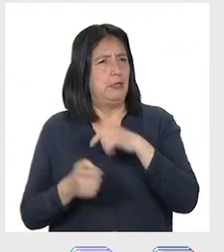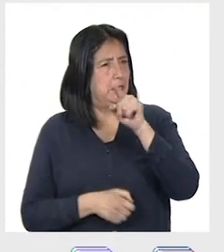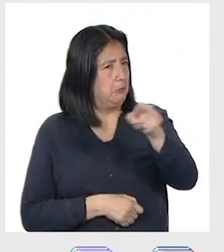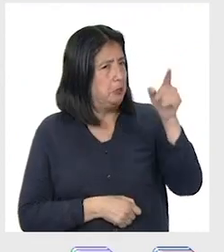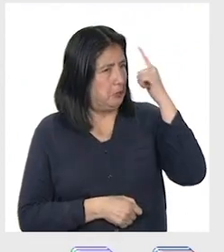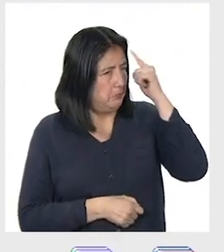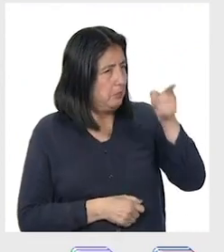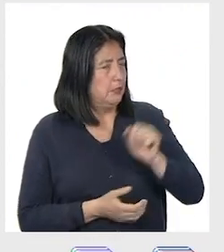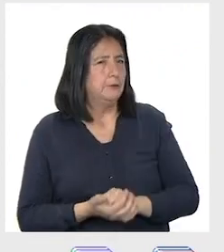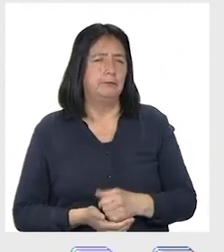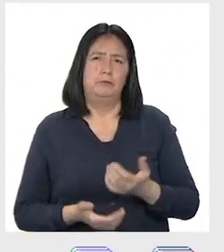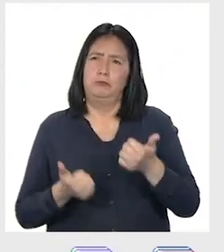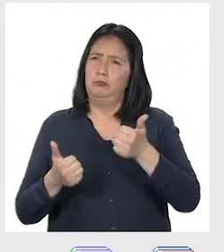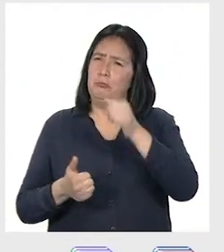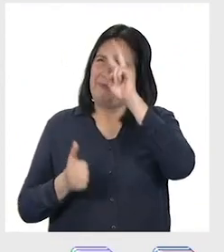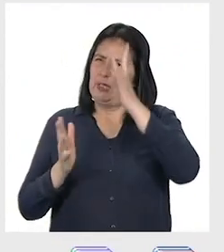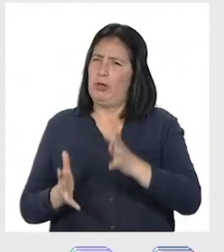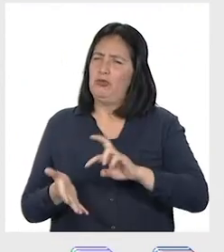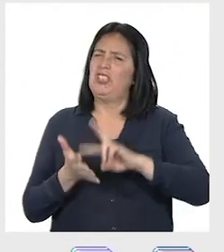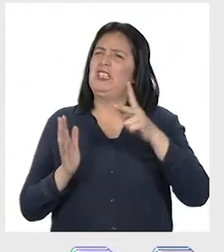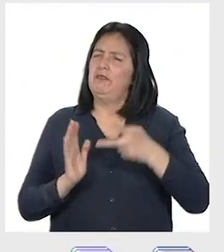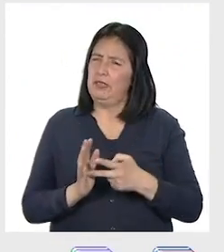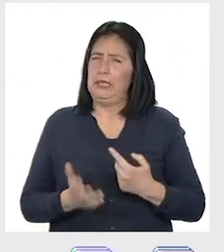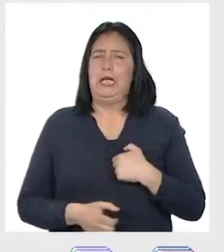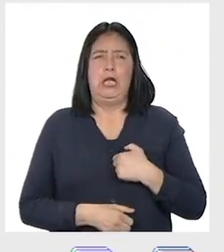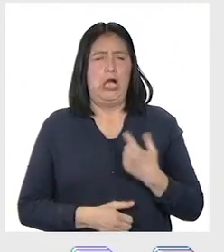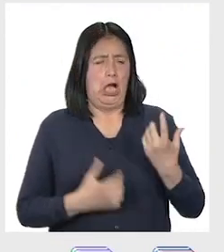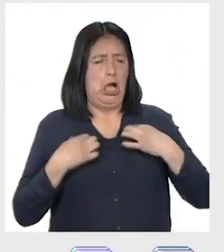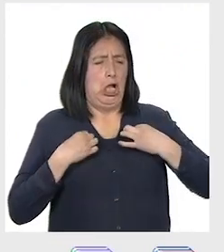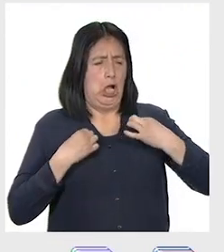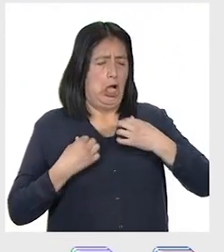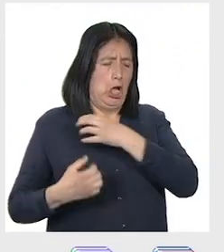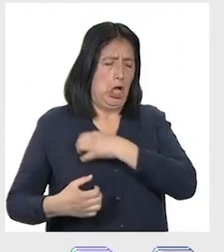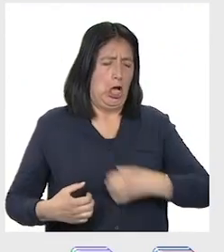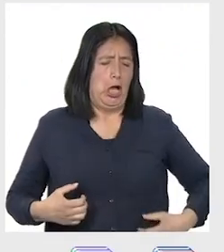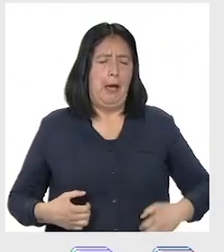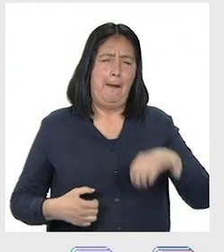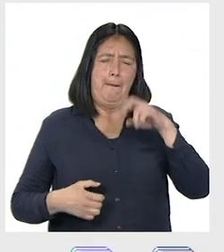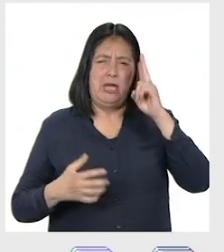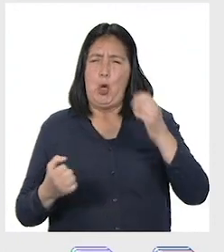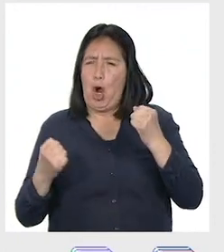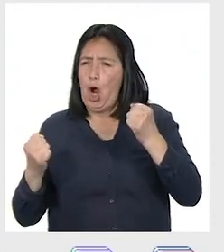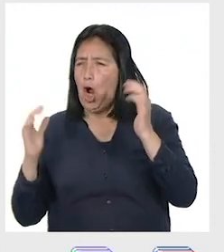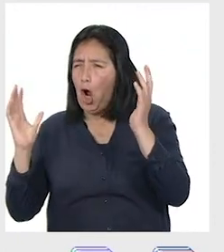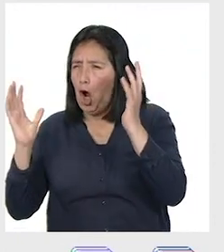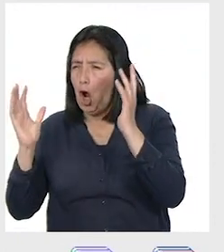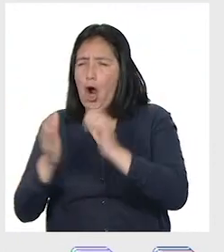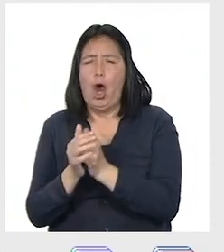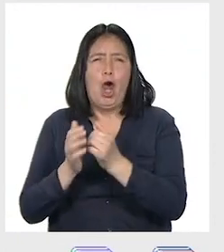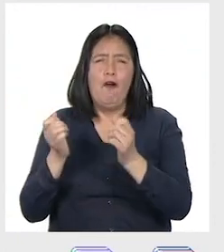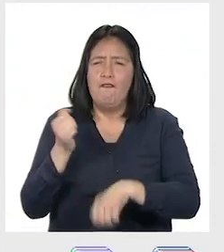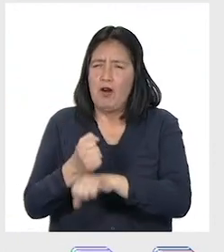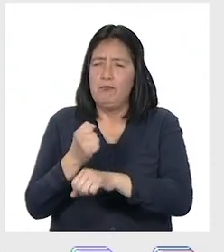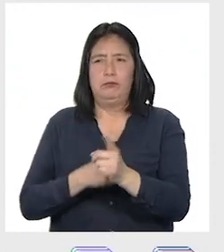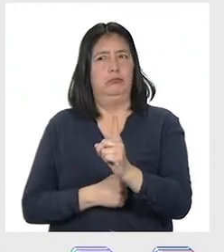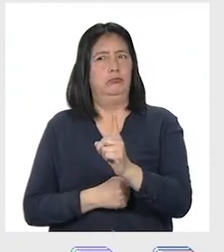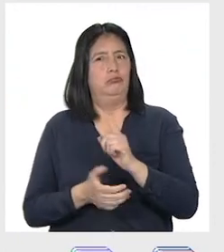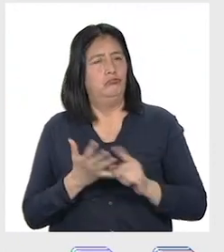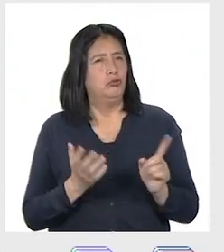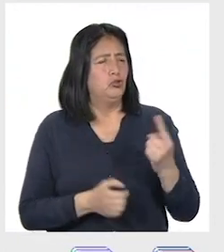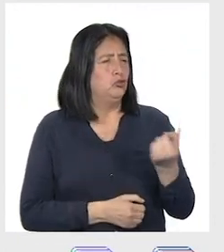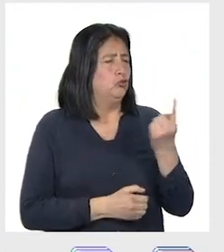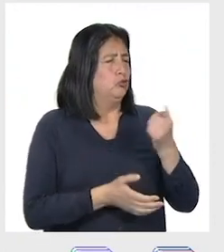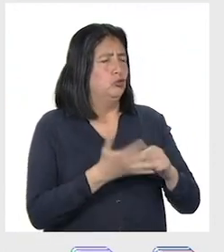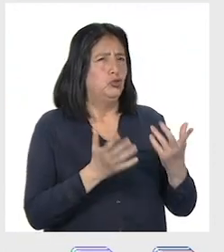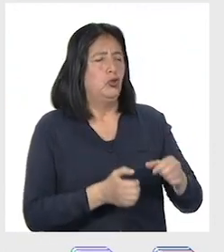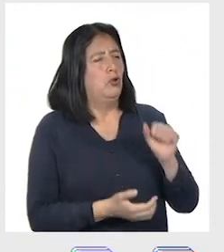piensan. Ser un buen peruano no solo es usar la camiseta de la selección y alentar en los partidos. Tampoco es